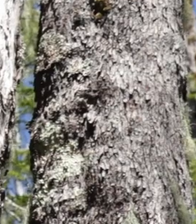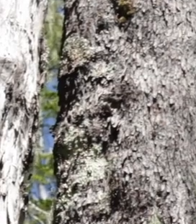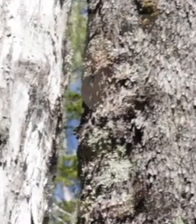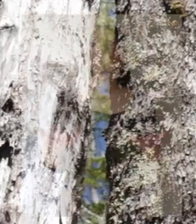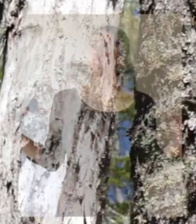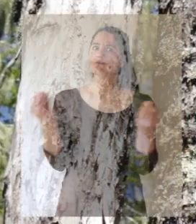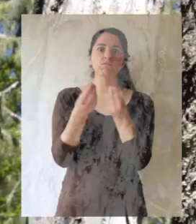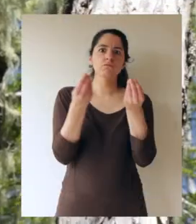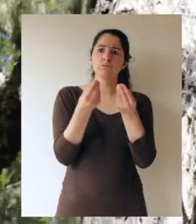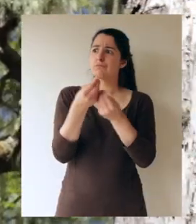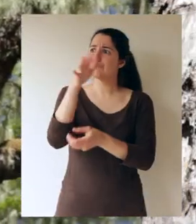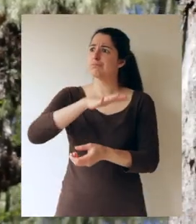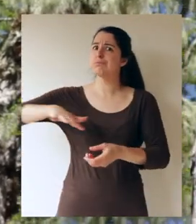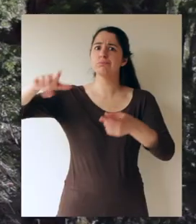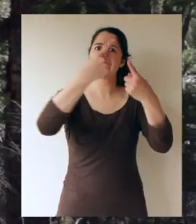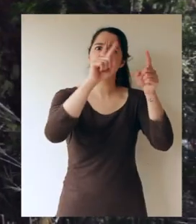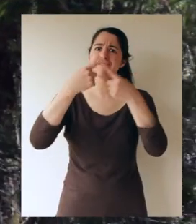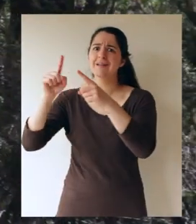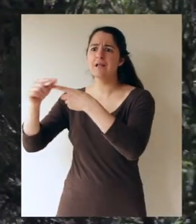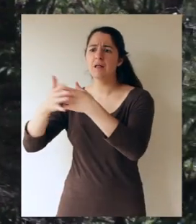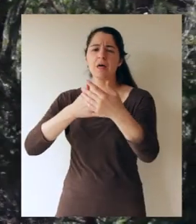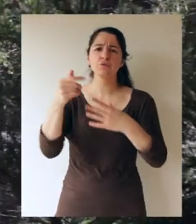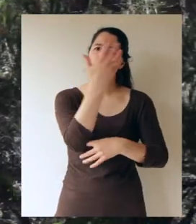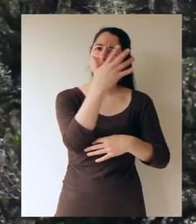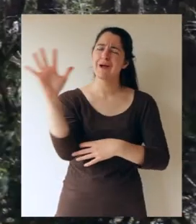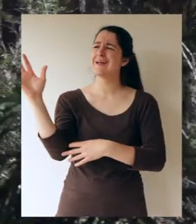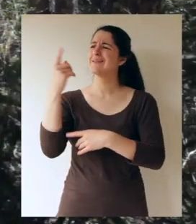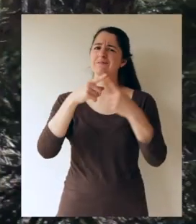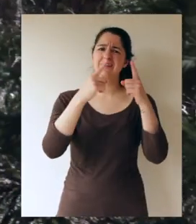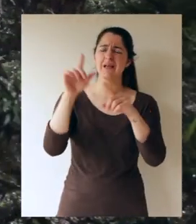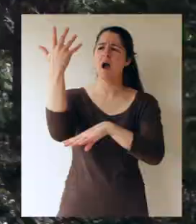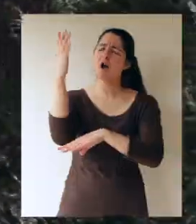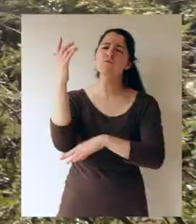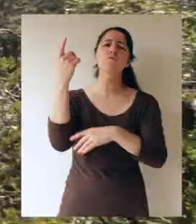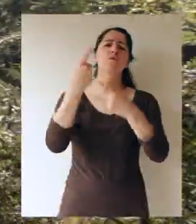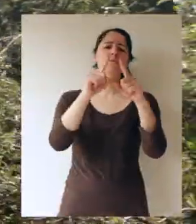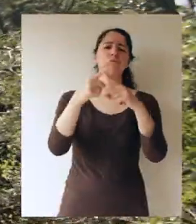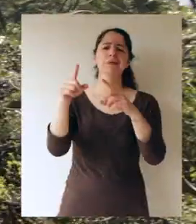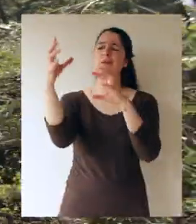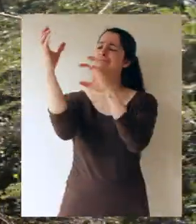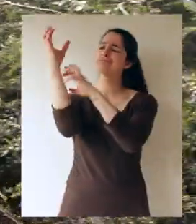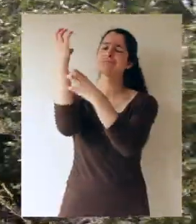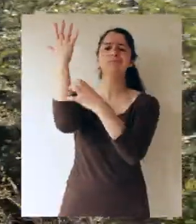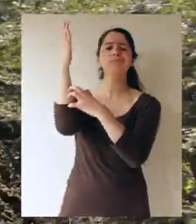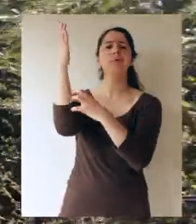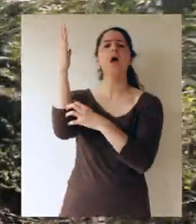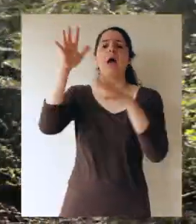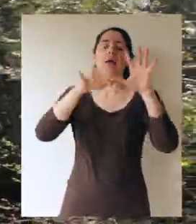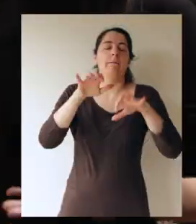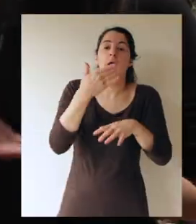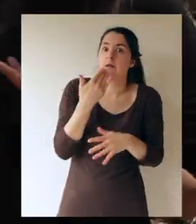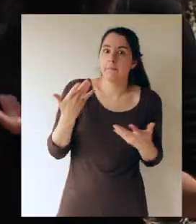Habiendo tanta diversidad biológica en este lugar, distintas especies de árboles, hongos y